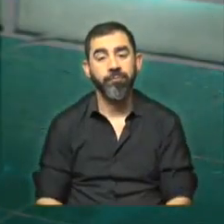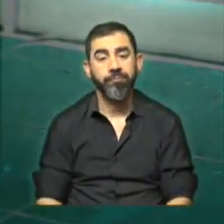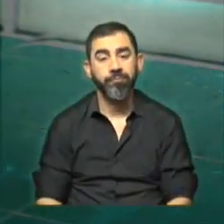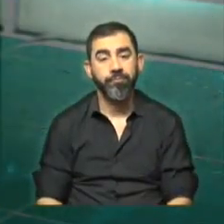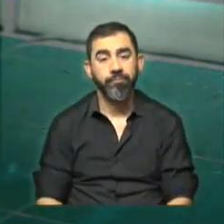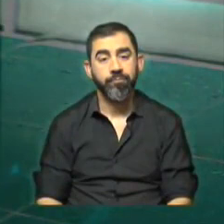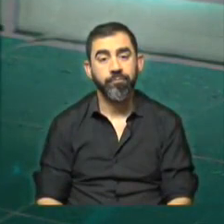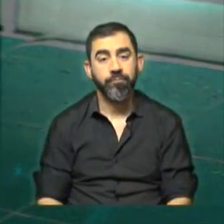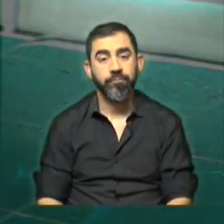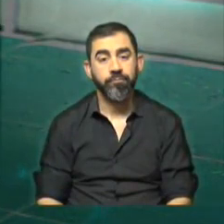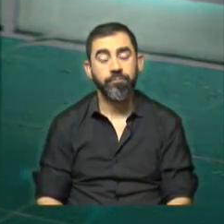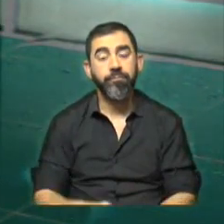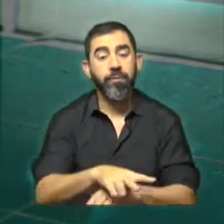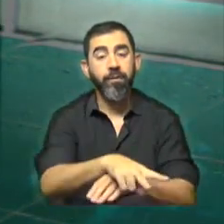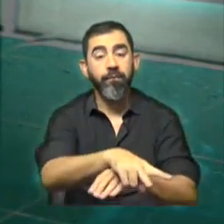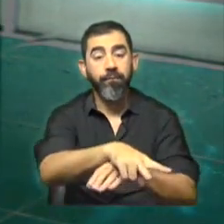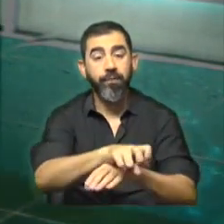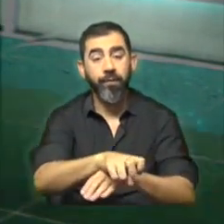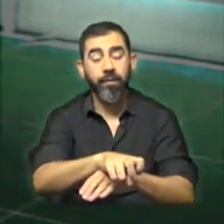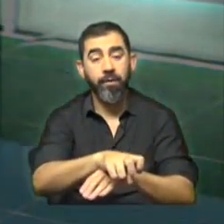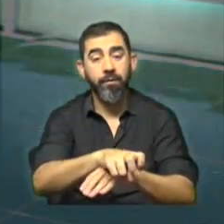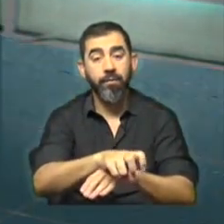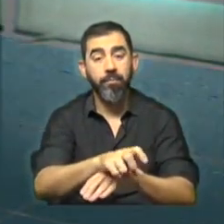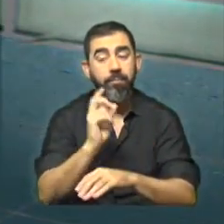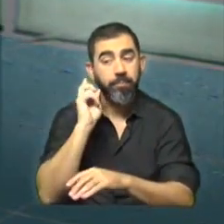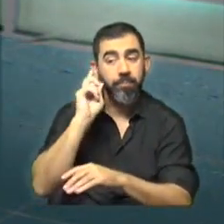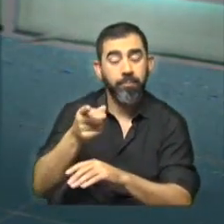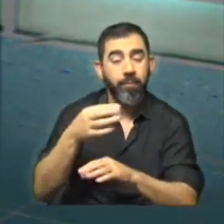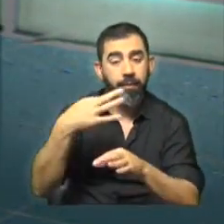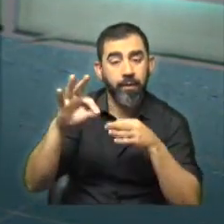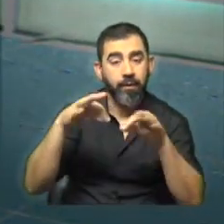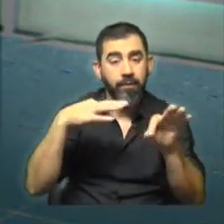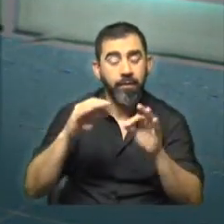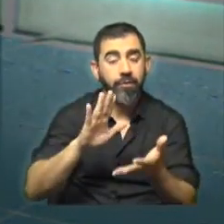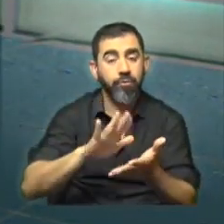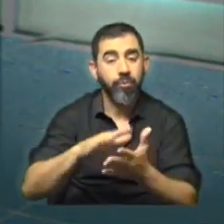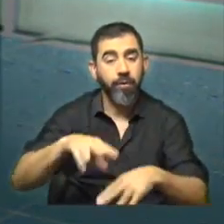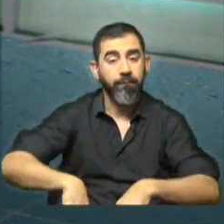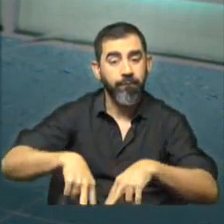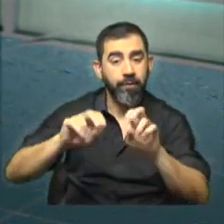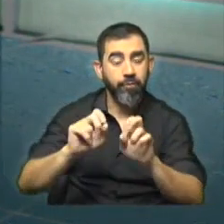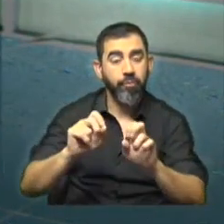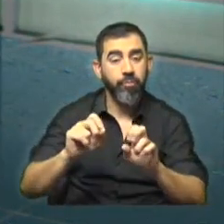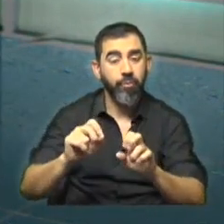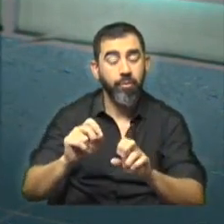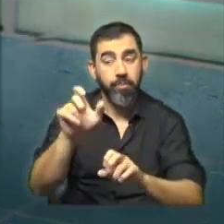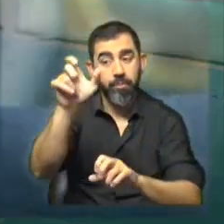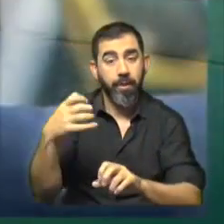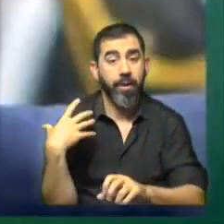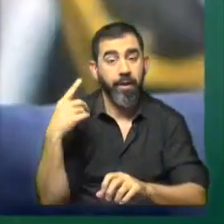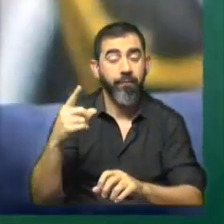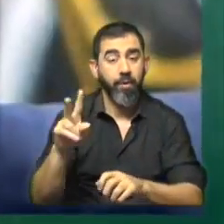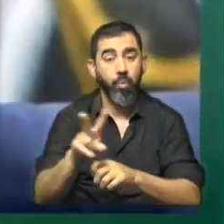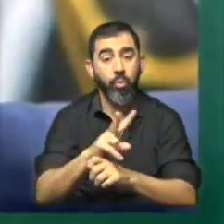Como decíamos en adelantos, la fiscal Gabriela Fossati dio detalles ayer de la investigación que involucra a Luis Astesiano, jefe de la